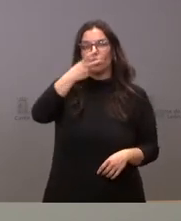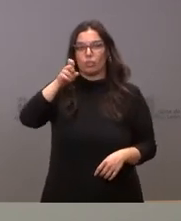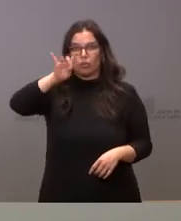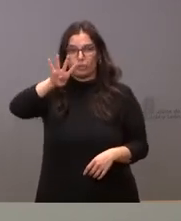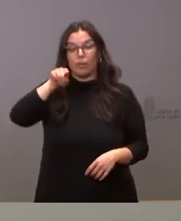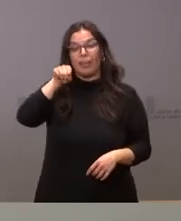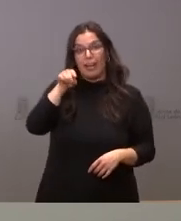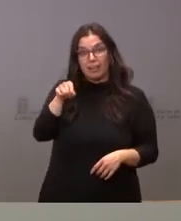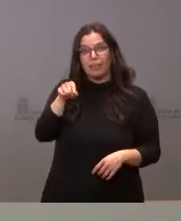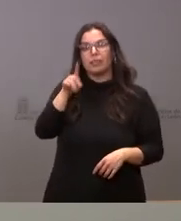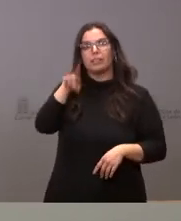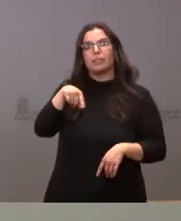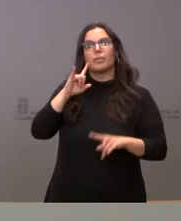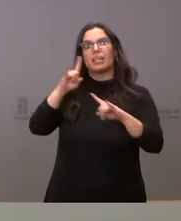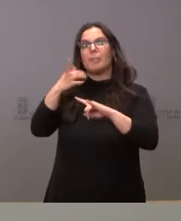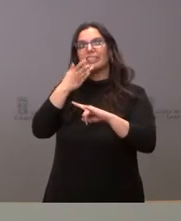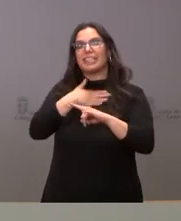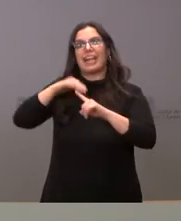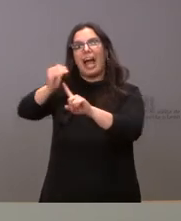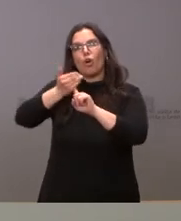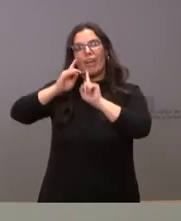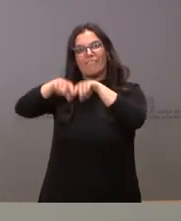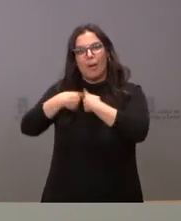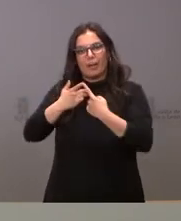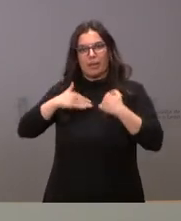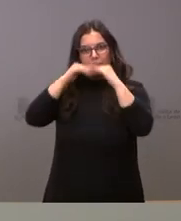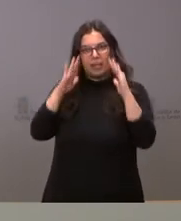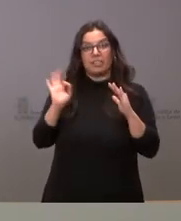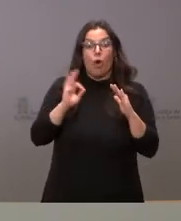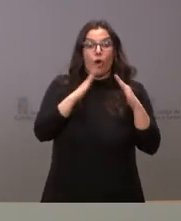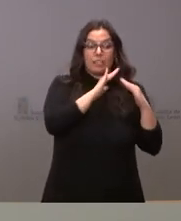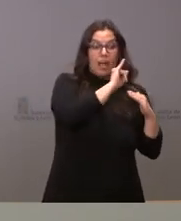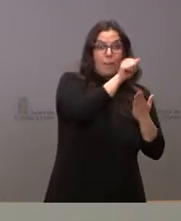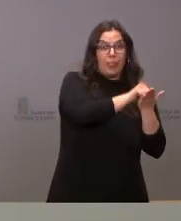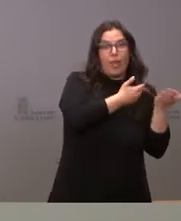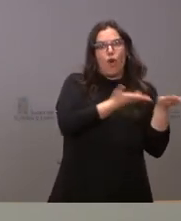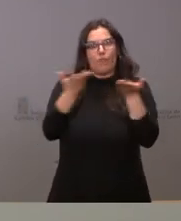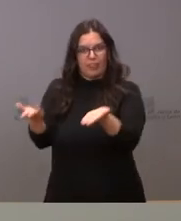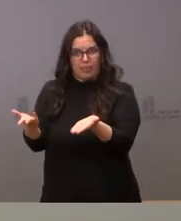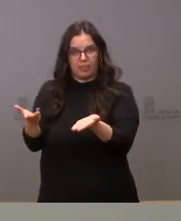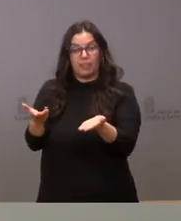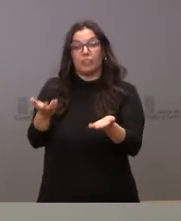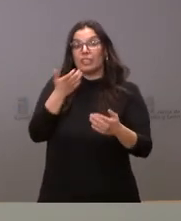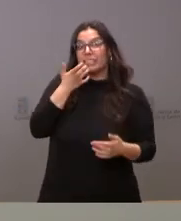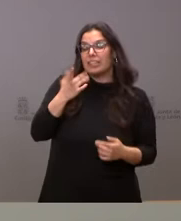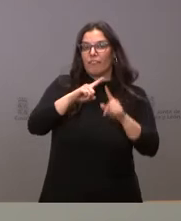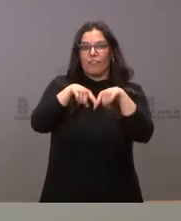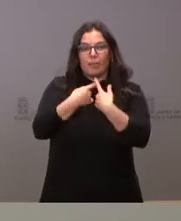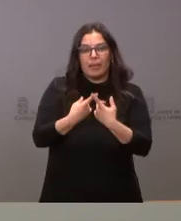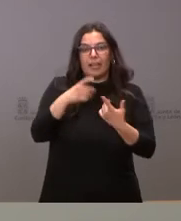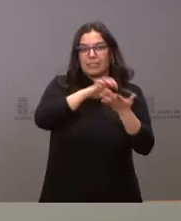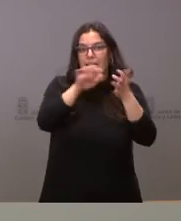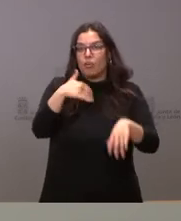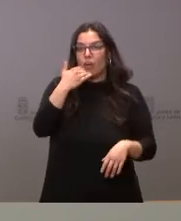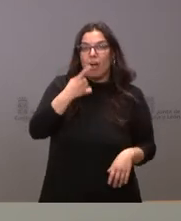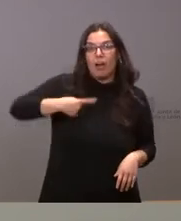de familias procedentes de Ucrania o de viviendas disponibles para estas personas. Por tanto, todas aquellas familias de Castilla y